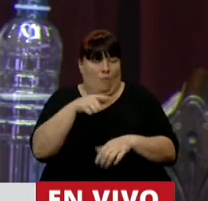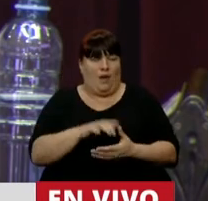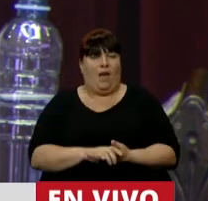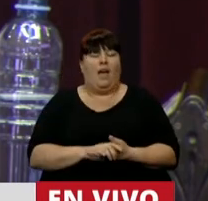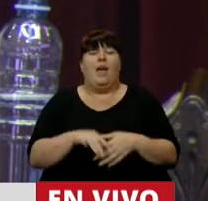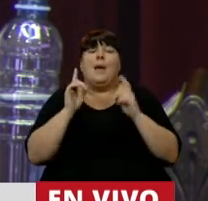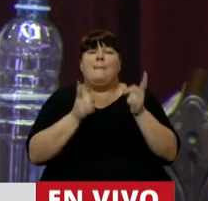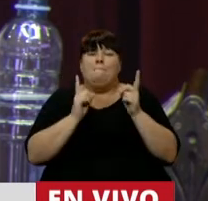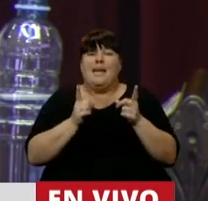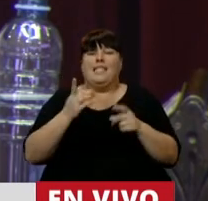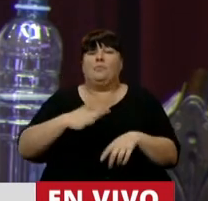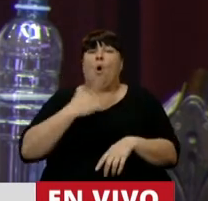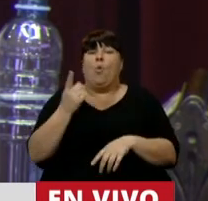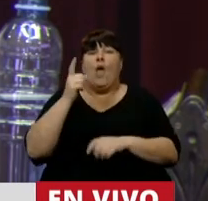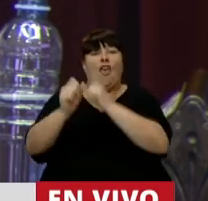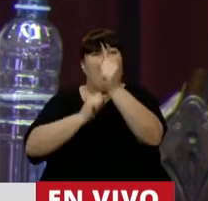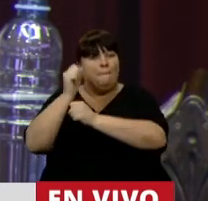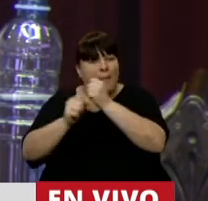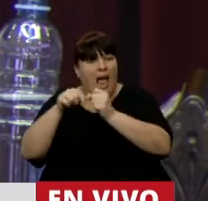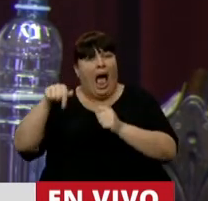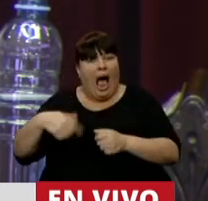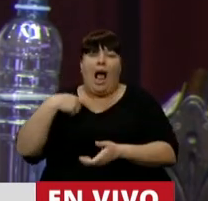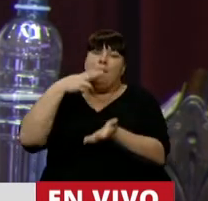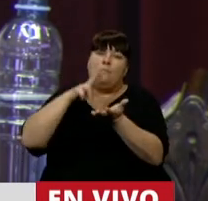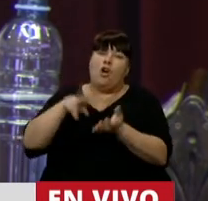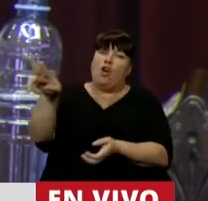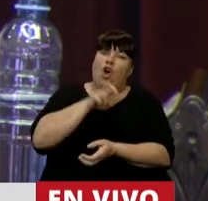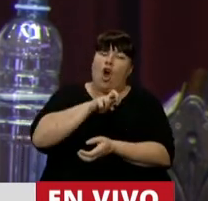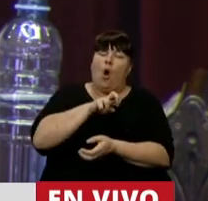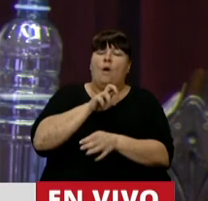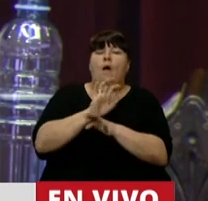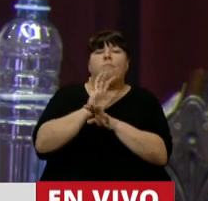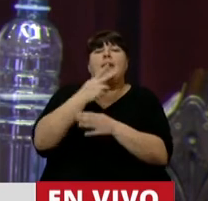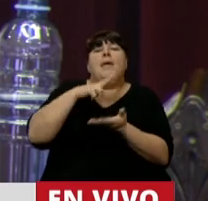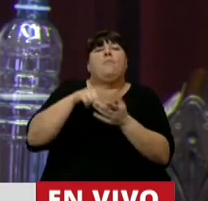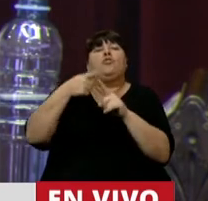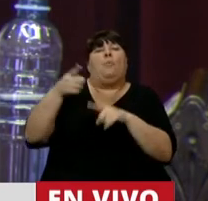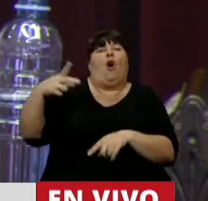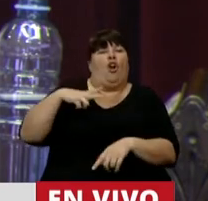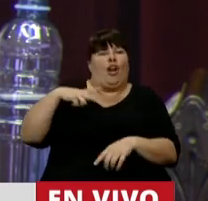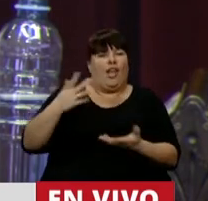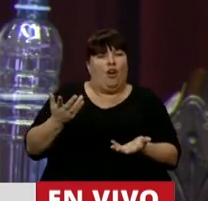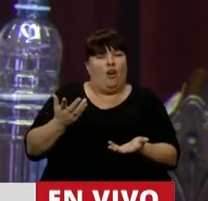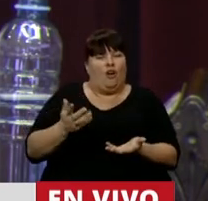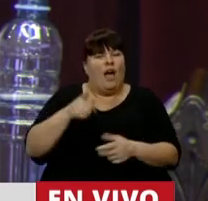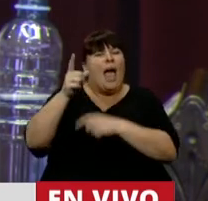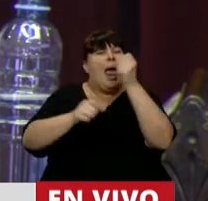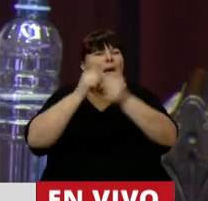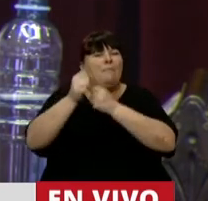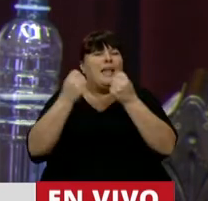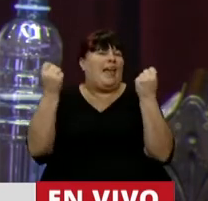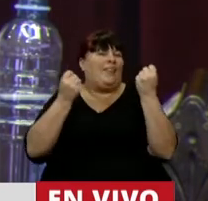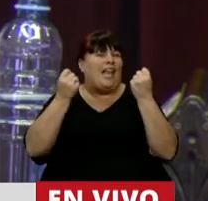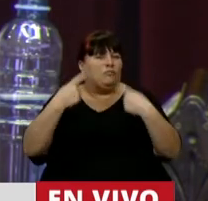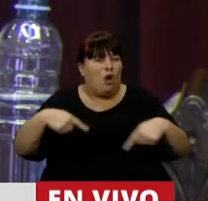A los titulares de esa misma empresa hoy vamos a agravar con un impuesto a la riqueza. Una empresa de